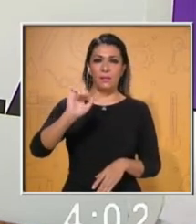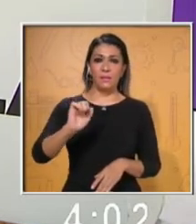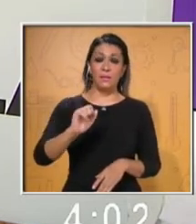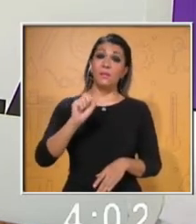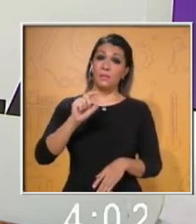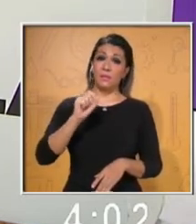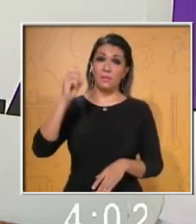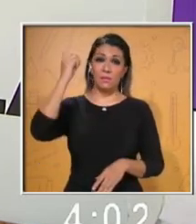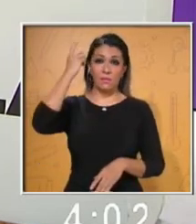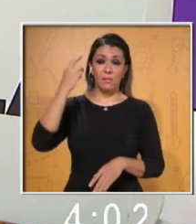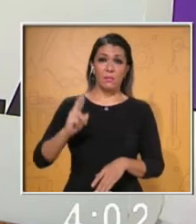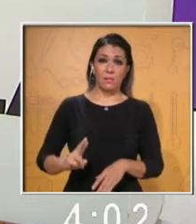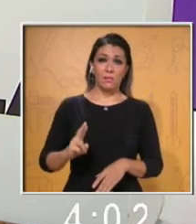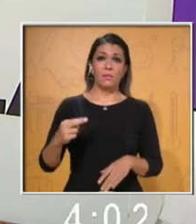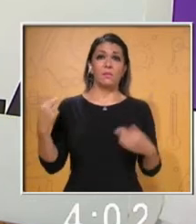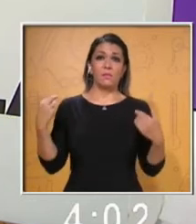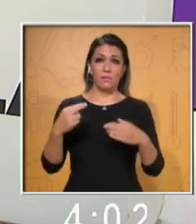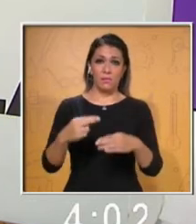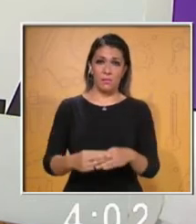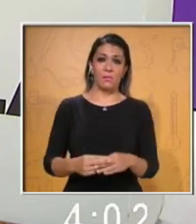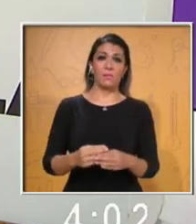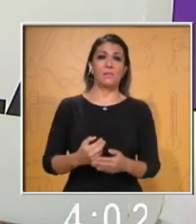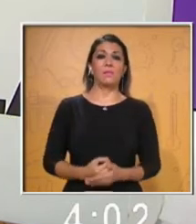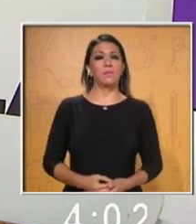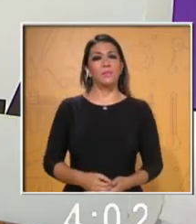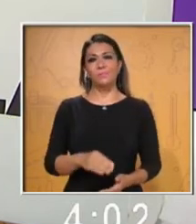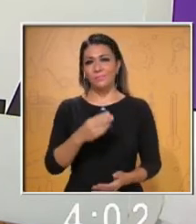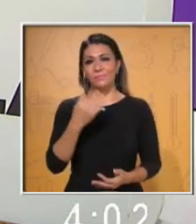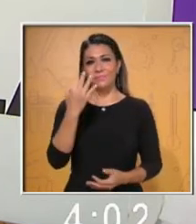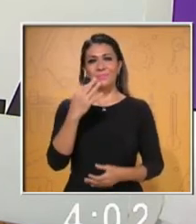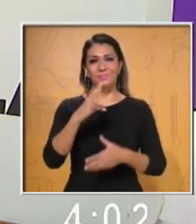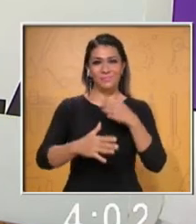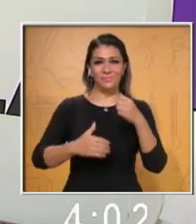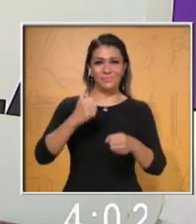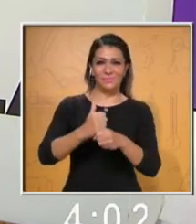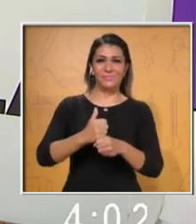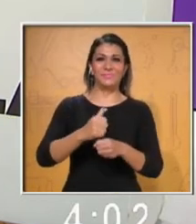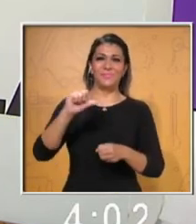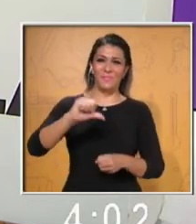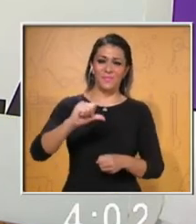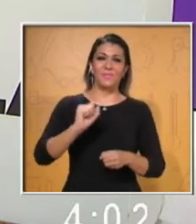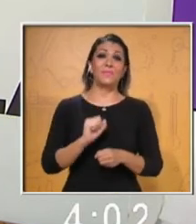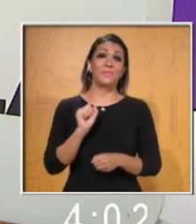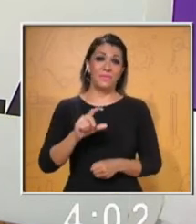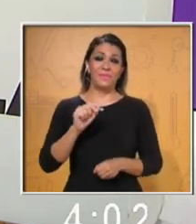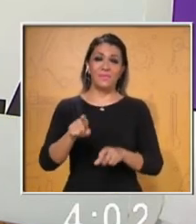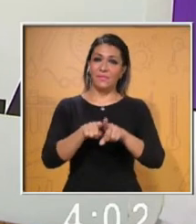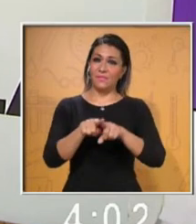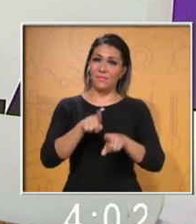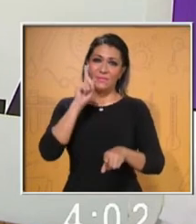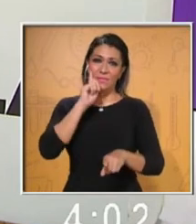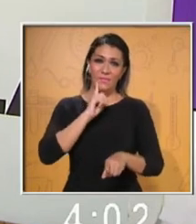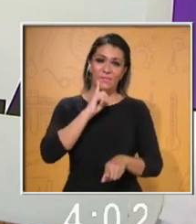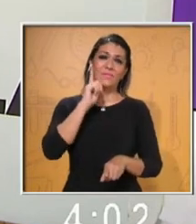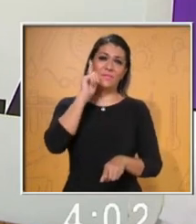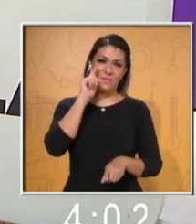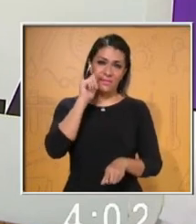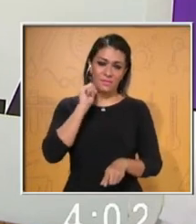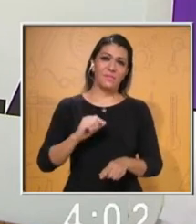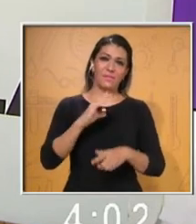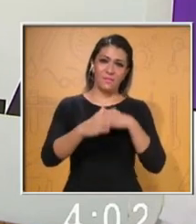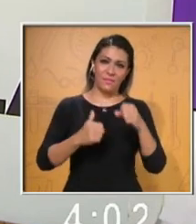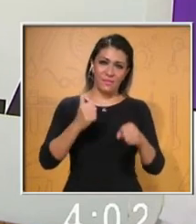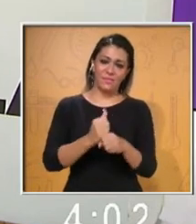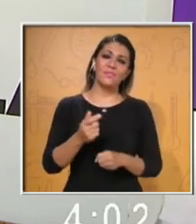exdirectora Elda Nereida Vargas y a Iselita porque las tres están cumpliendo años el día de hoy y para mi hermana Irasema que el día de mañana cumple años,